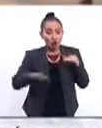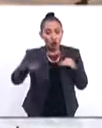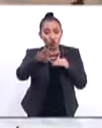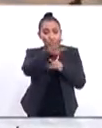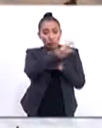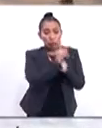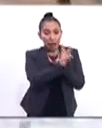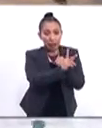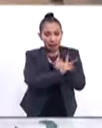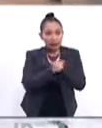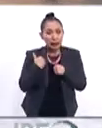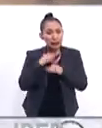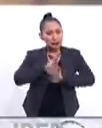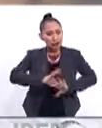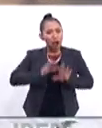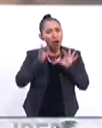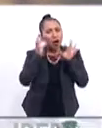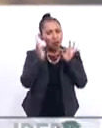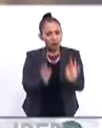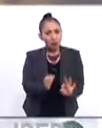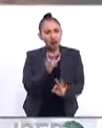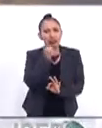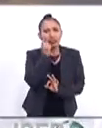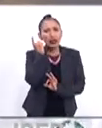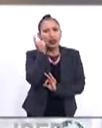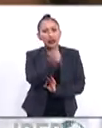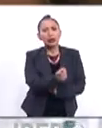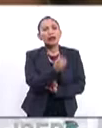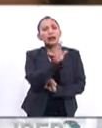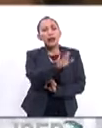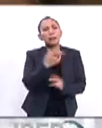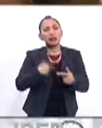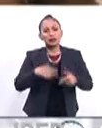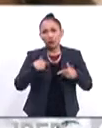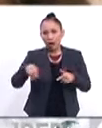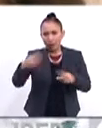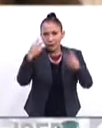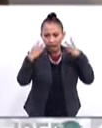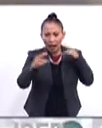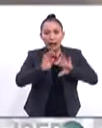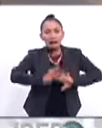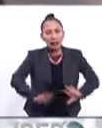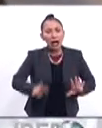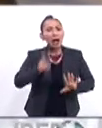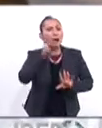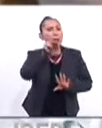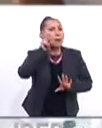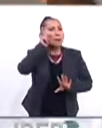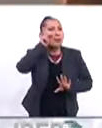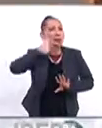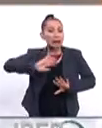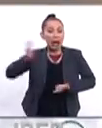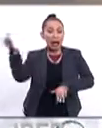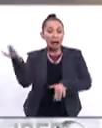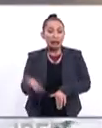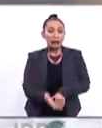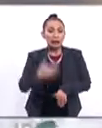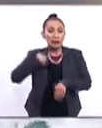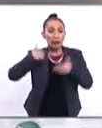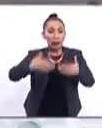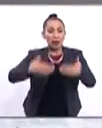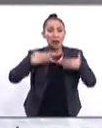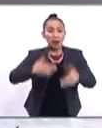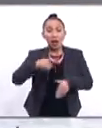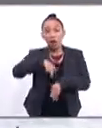pueblos y podemos ya oficialmente decirle a sus televidentes que ya Francisco se encuentra en suelo panameño